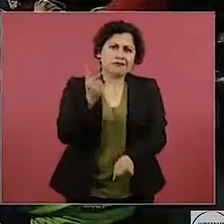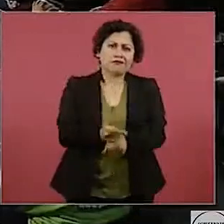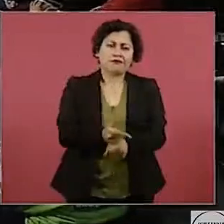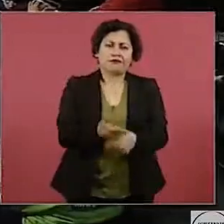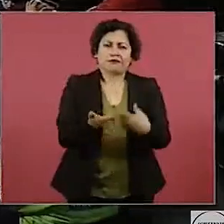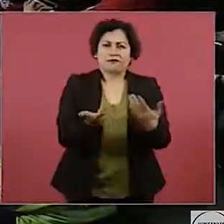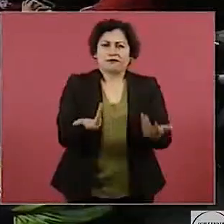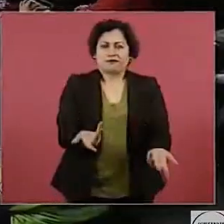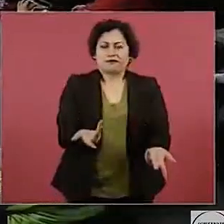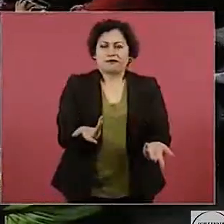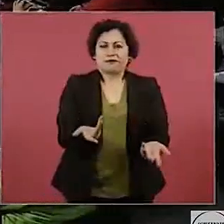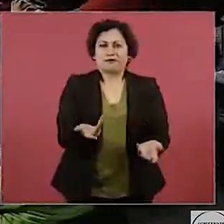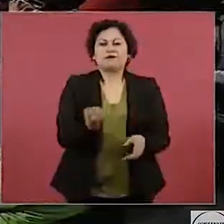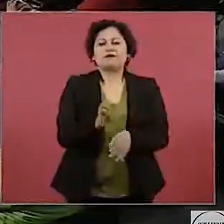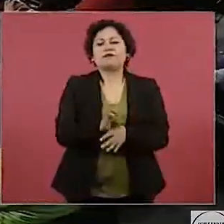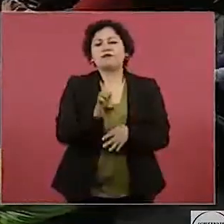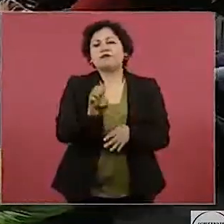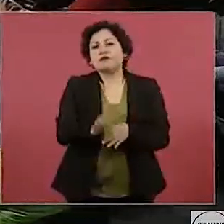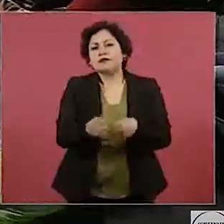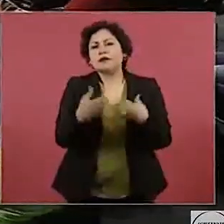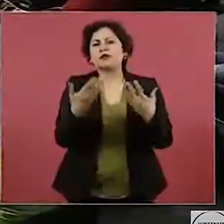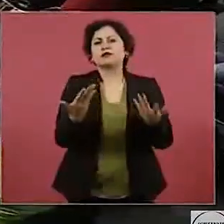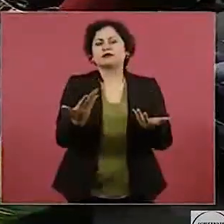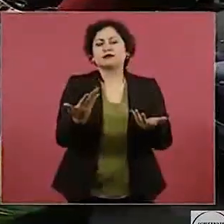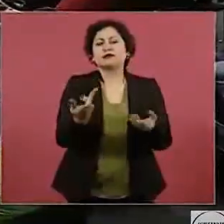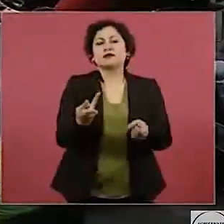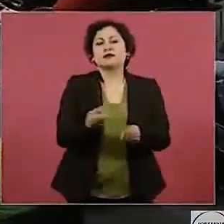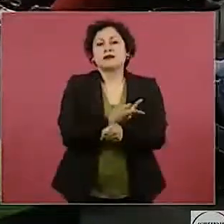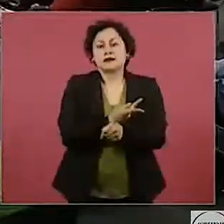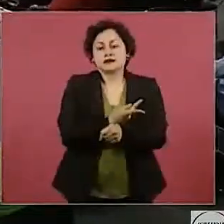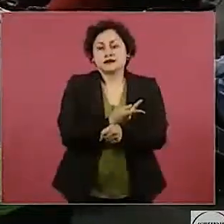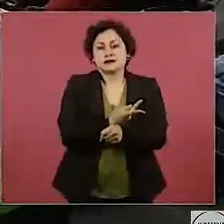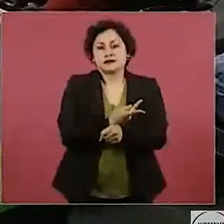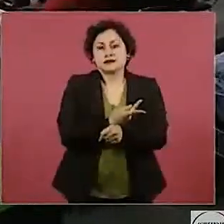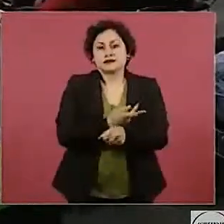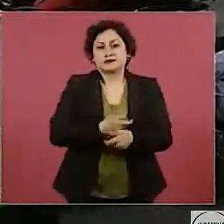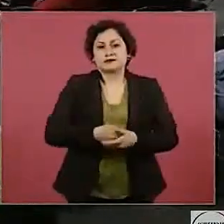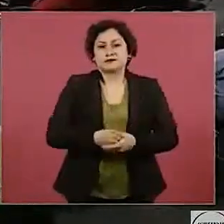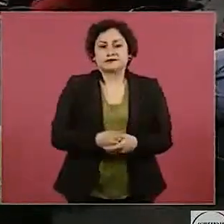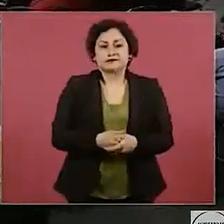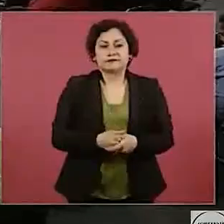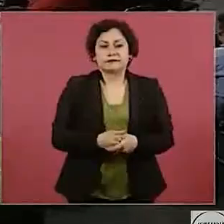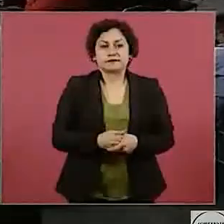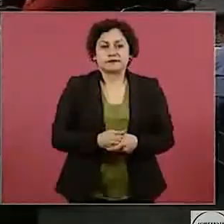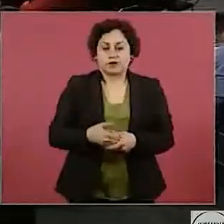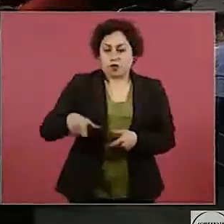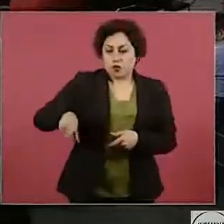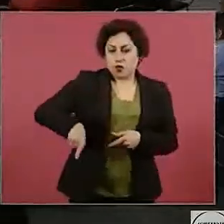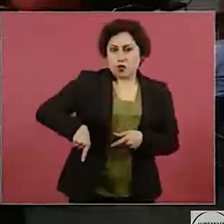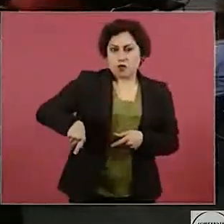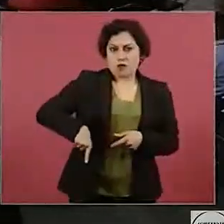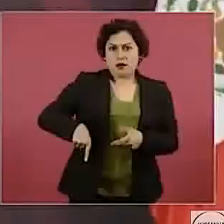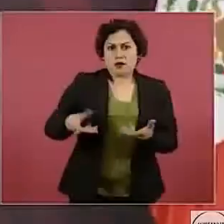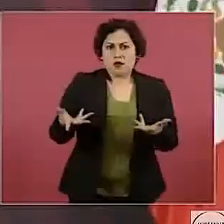es la función del gobierno? Bueno,